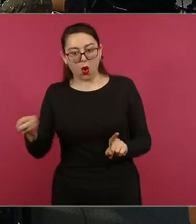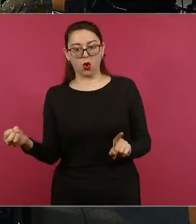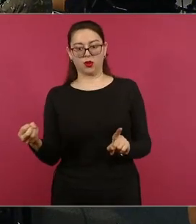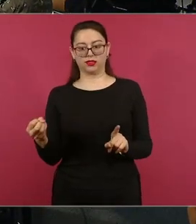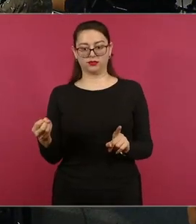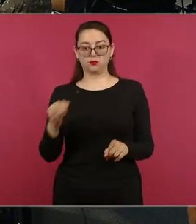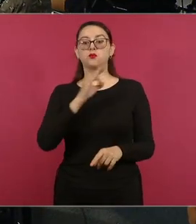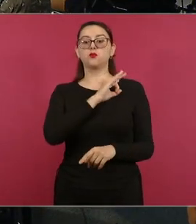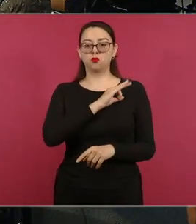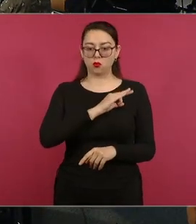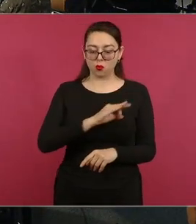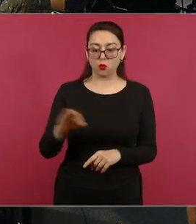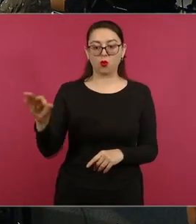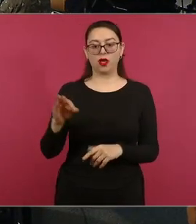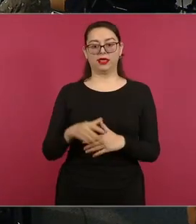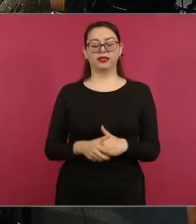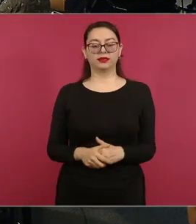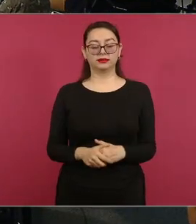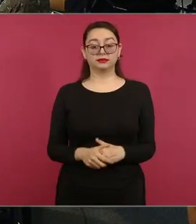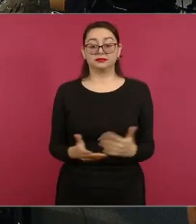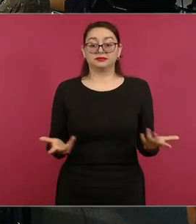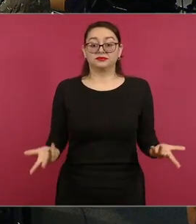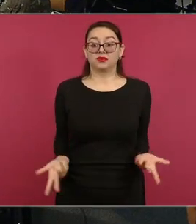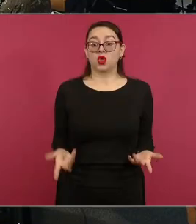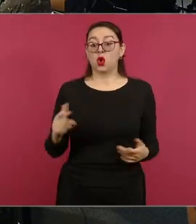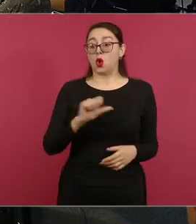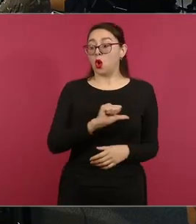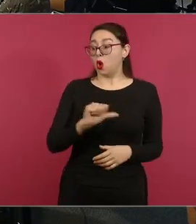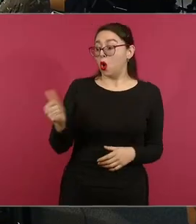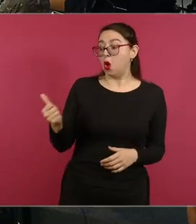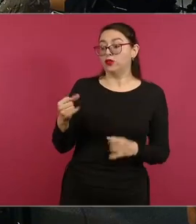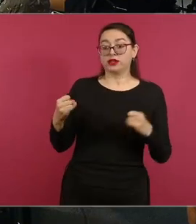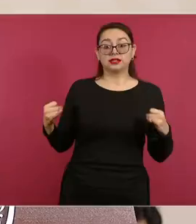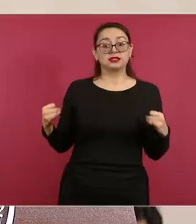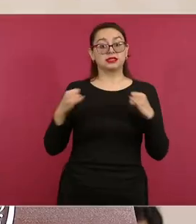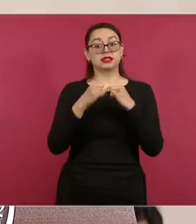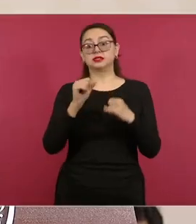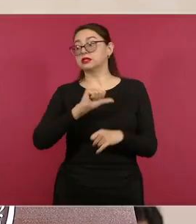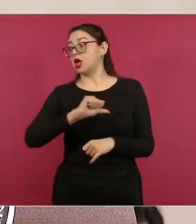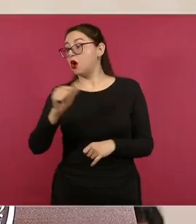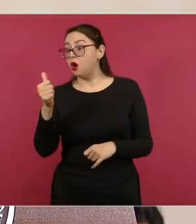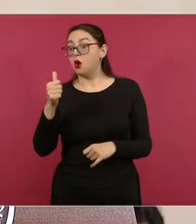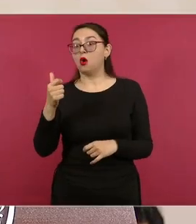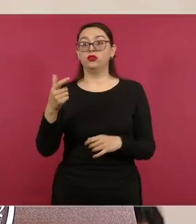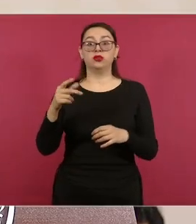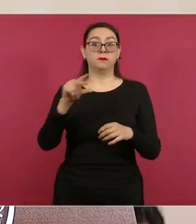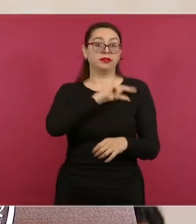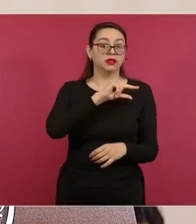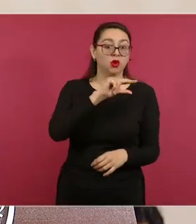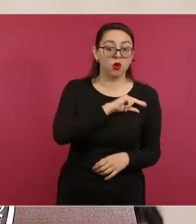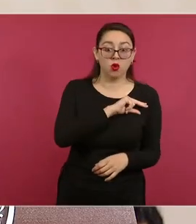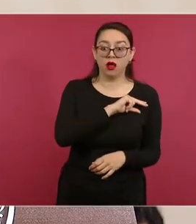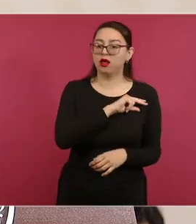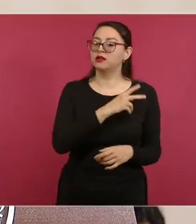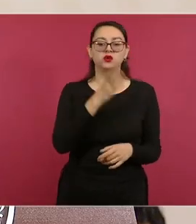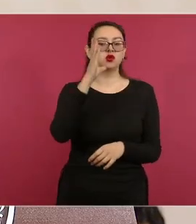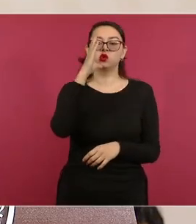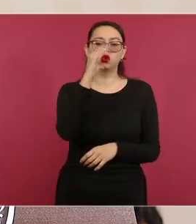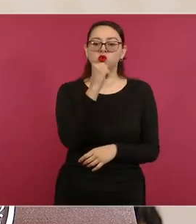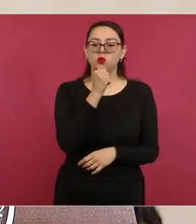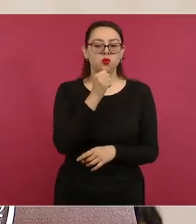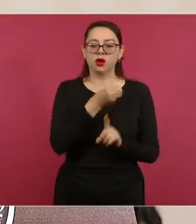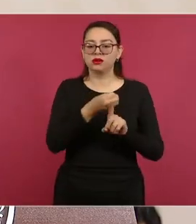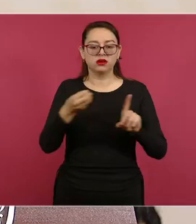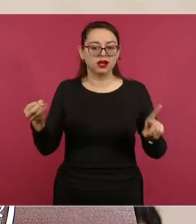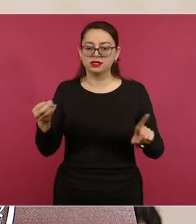ni gubernamental ni no gubernamental, tiene esa capacidad